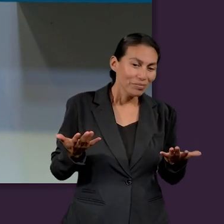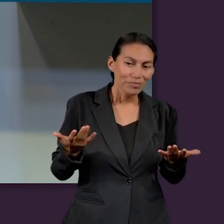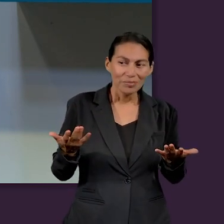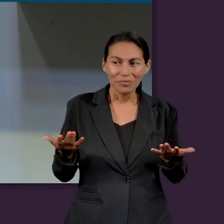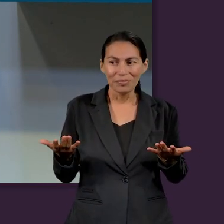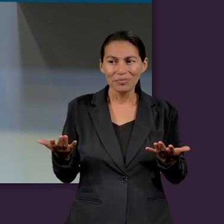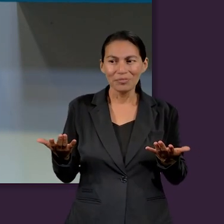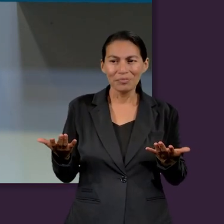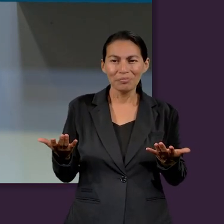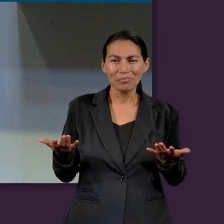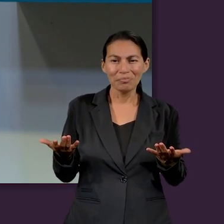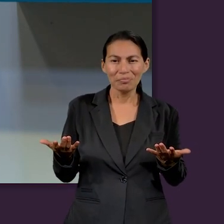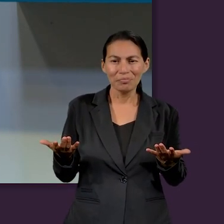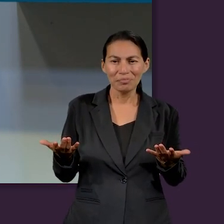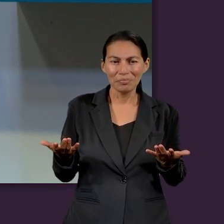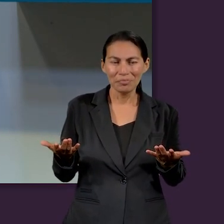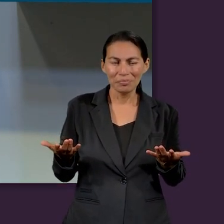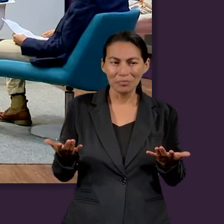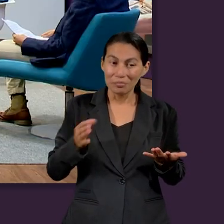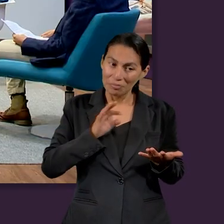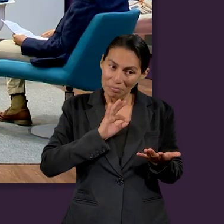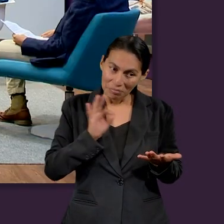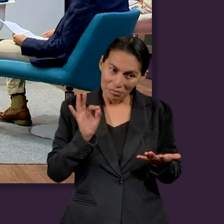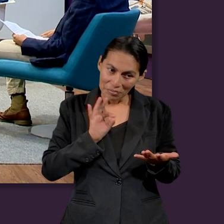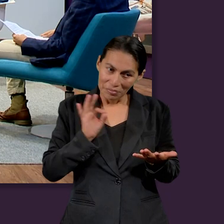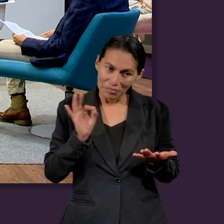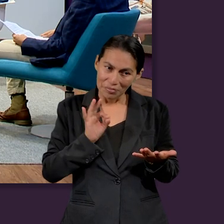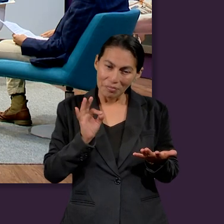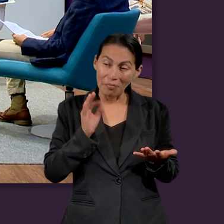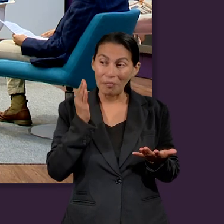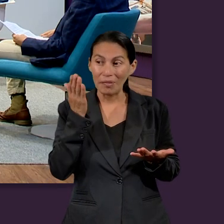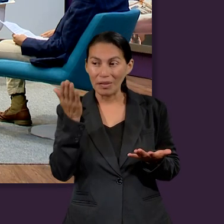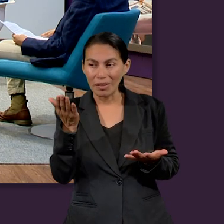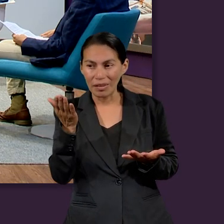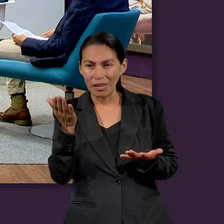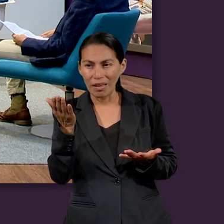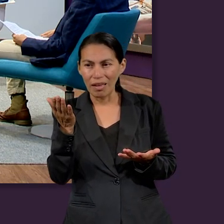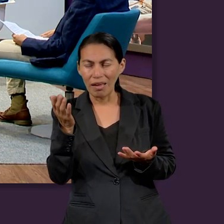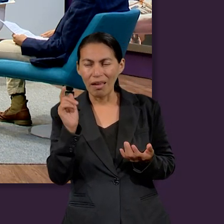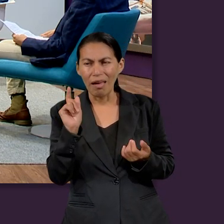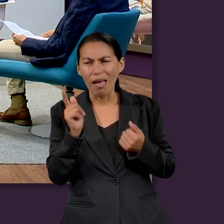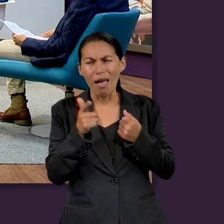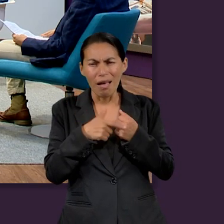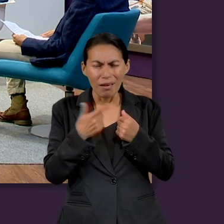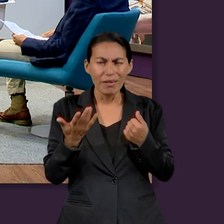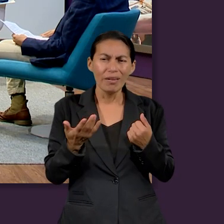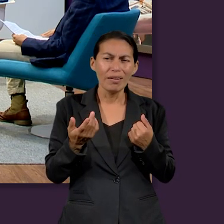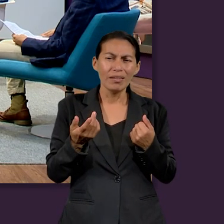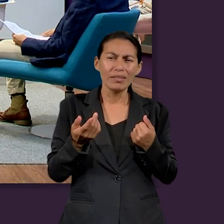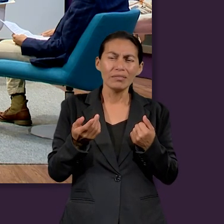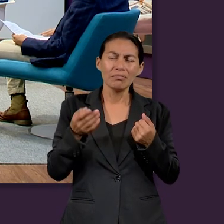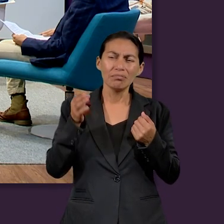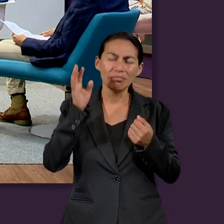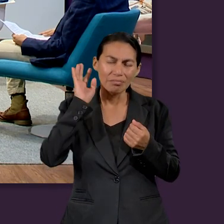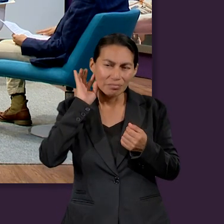ahora sí, podrían brindar o pedirían a alguien que nos va a